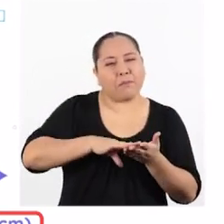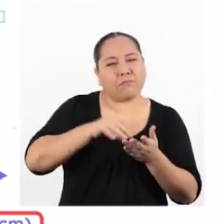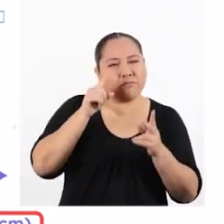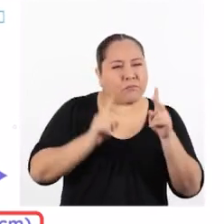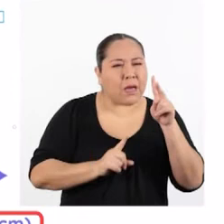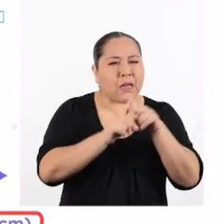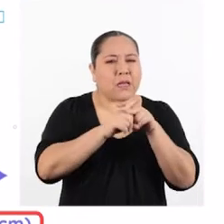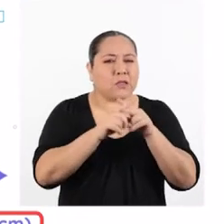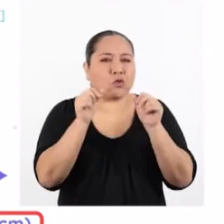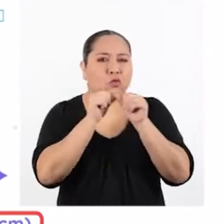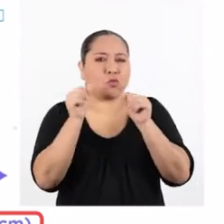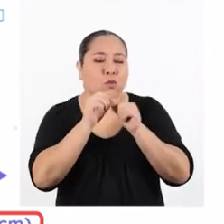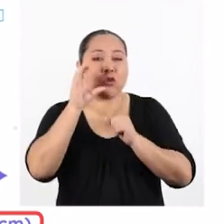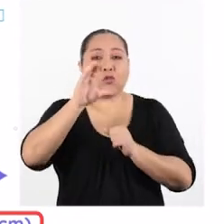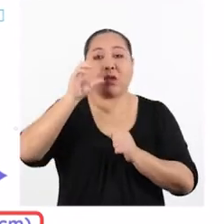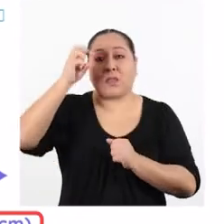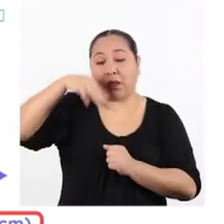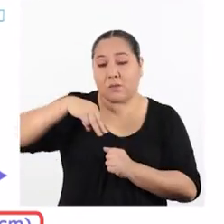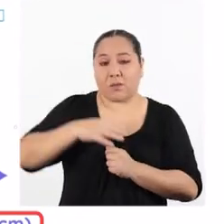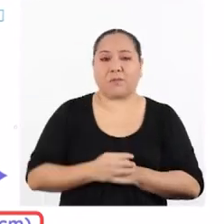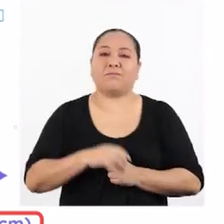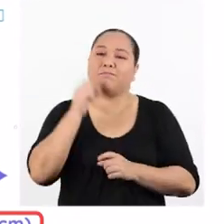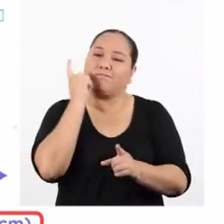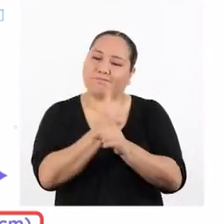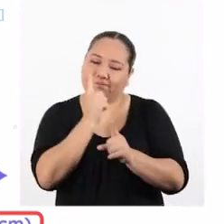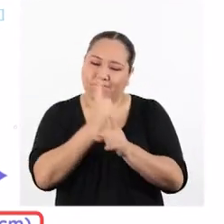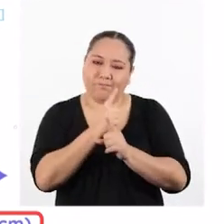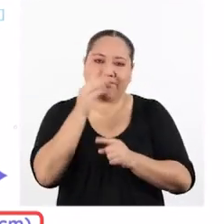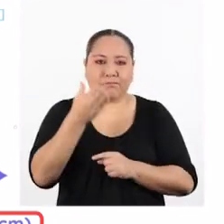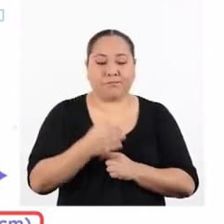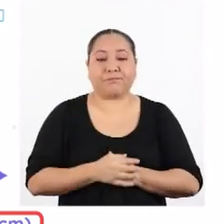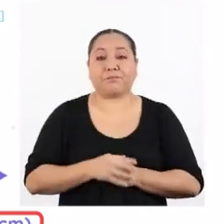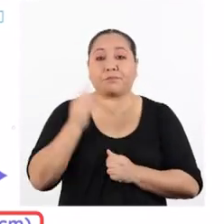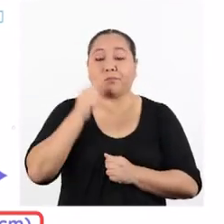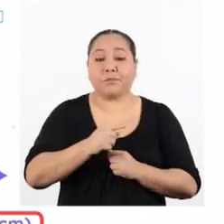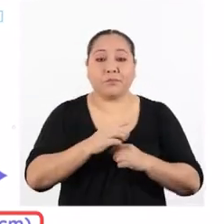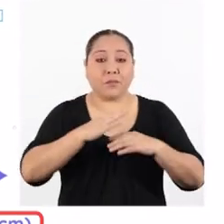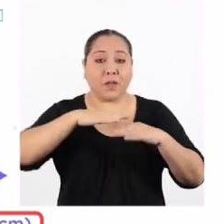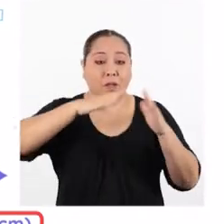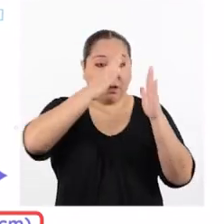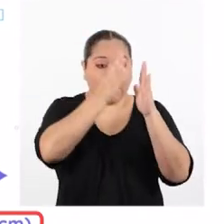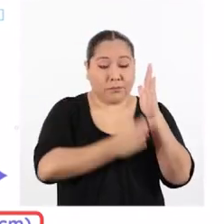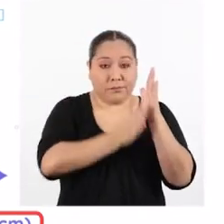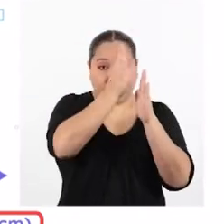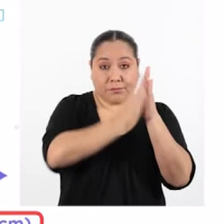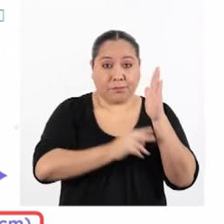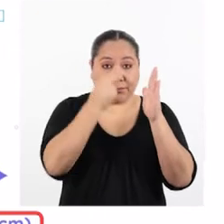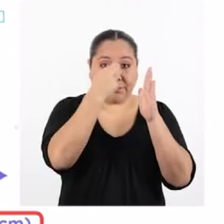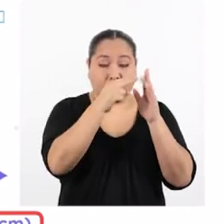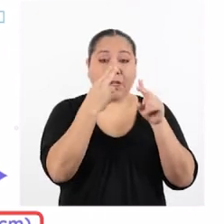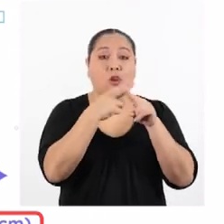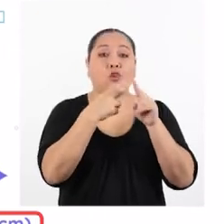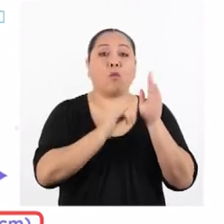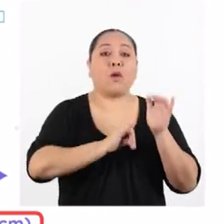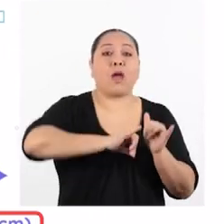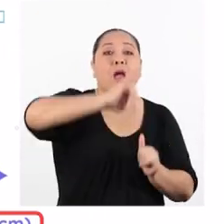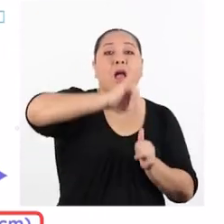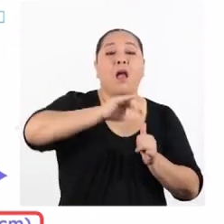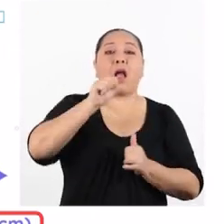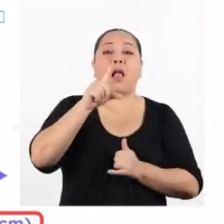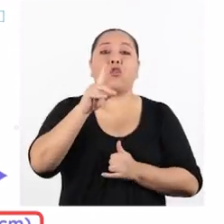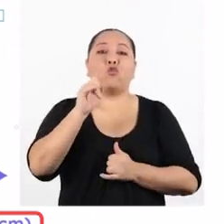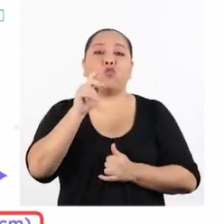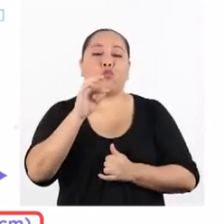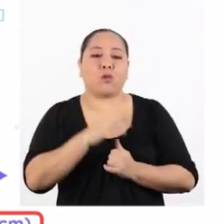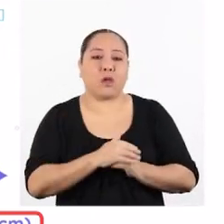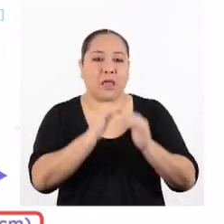que es centímetros. Efectivamente, y en el eje vertical, el nombre es altura y